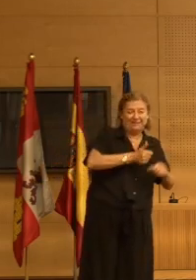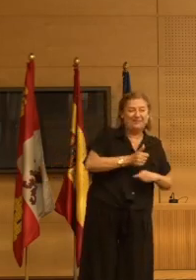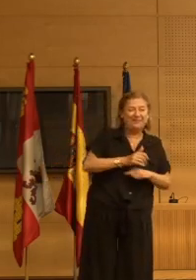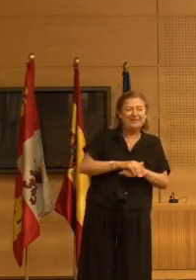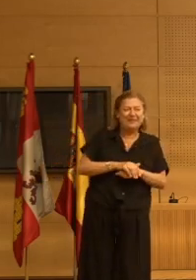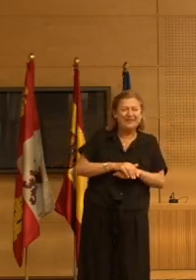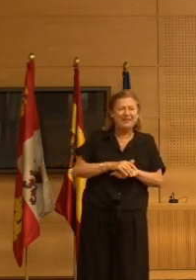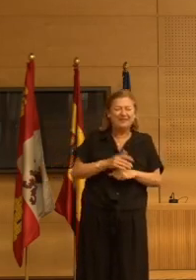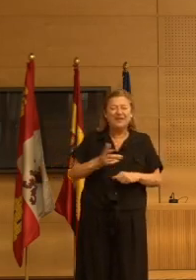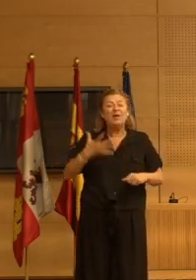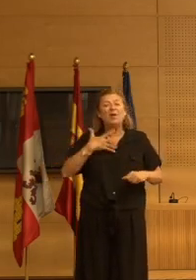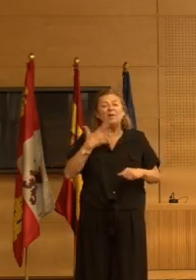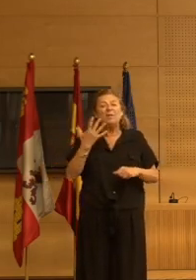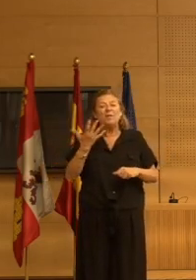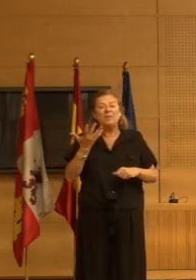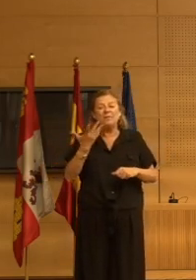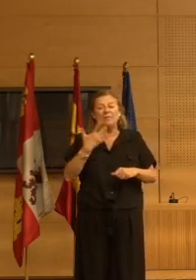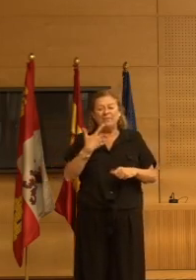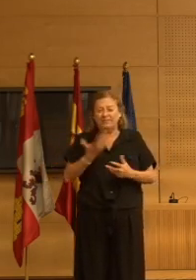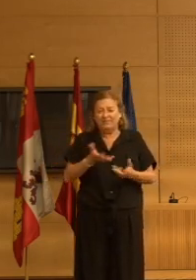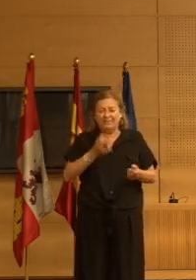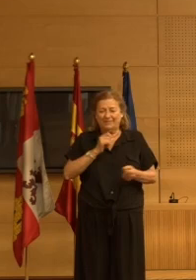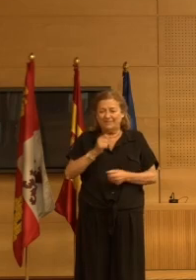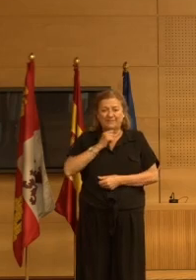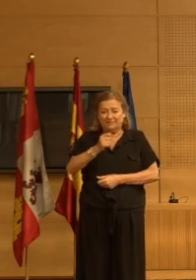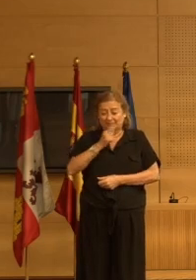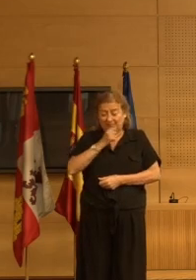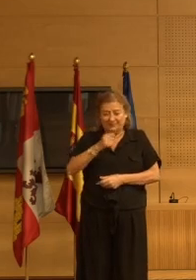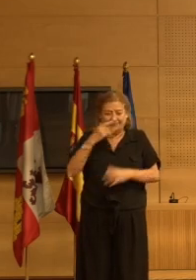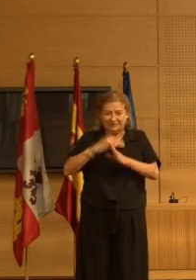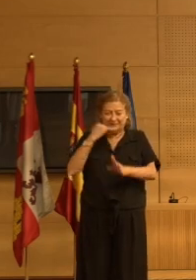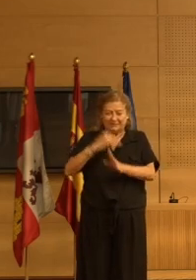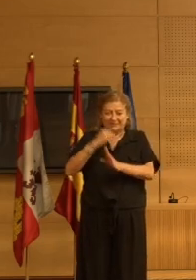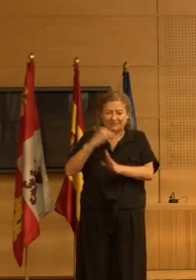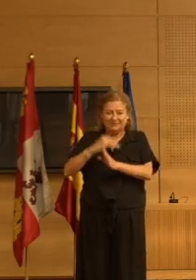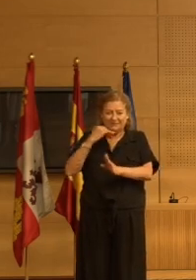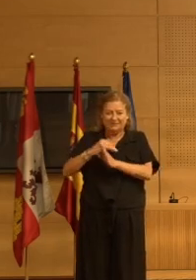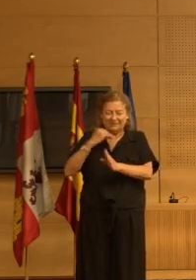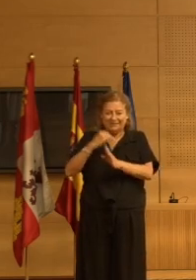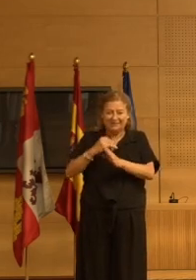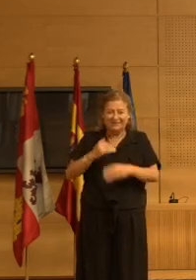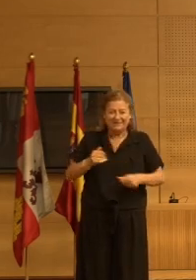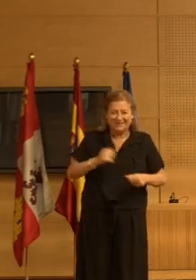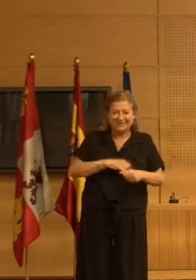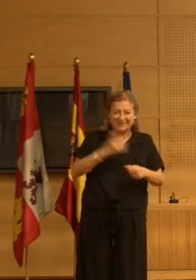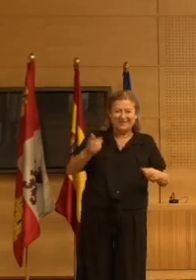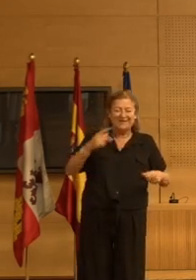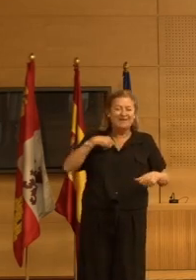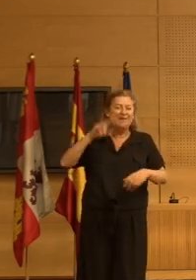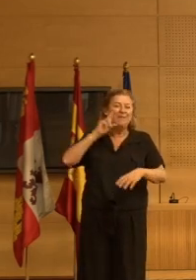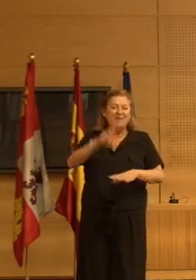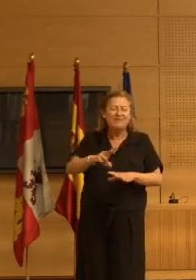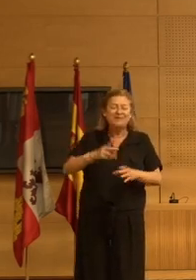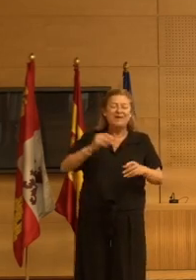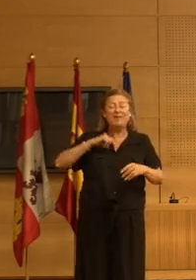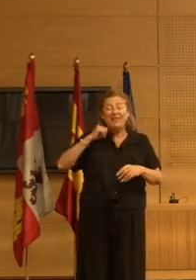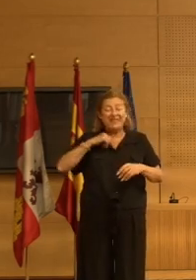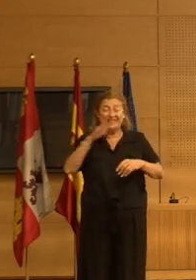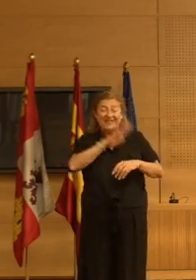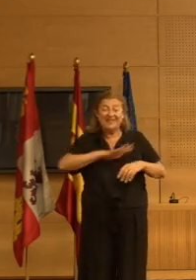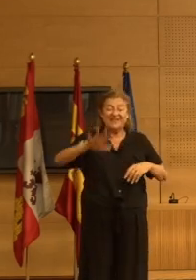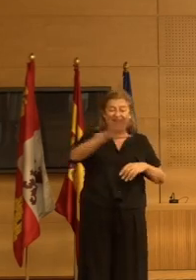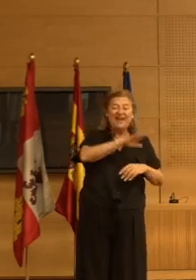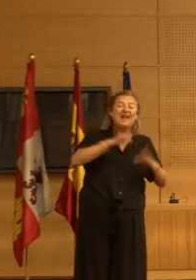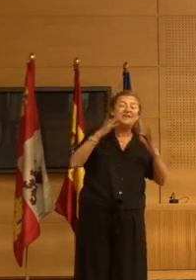tenemos que siempre ponernos un poco en la perspectiva del otro pero y los médicos cuando estamos viendo a pacientes en la comunidad realmente no